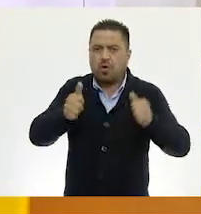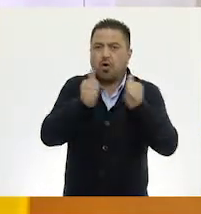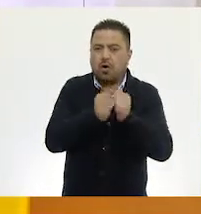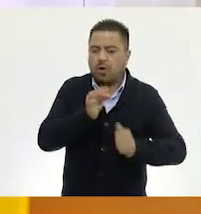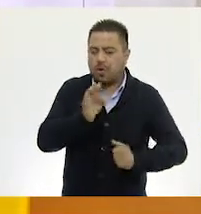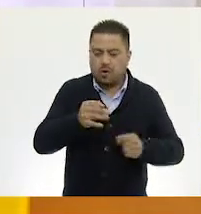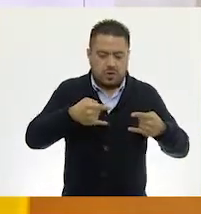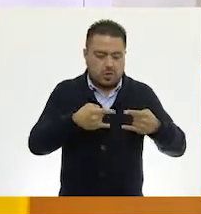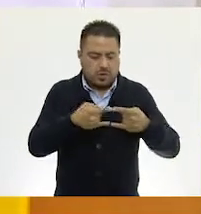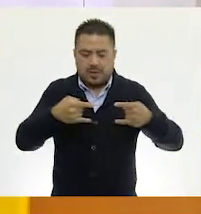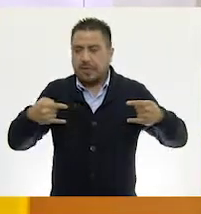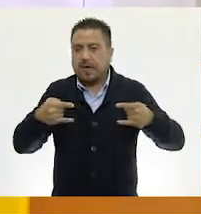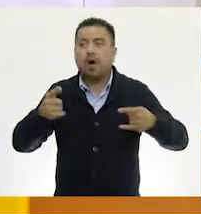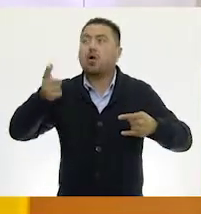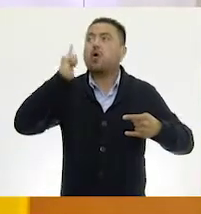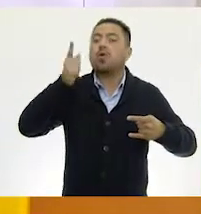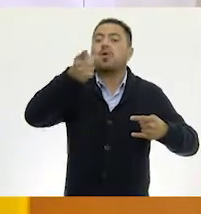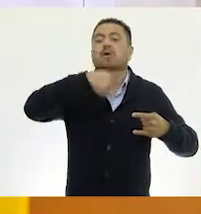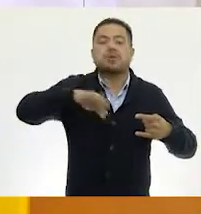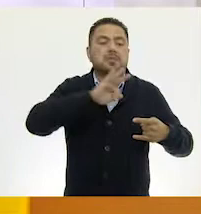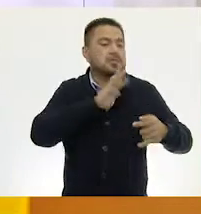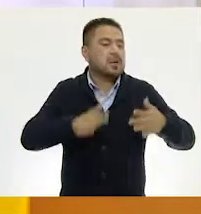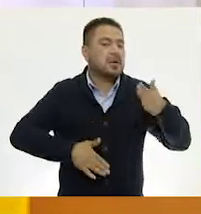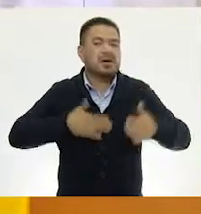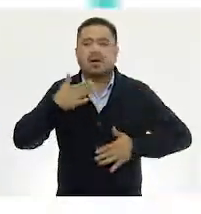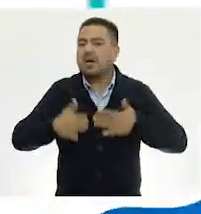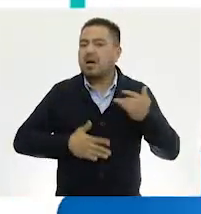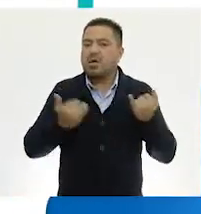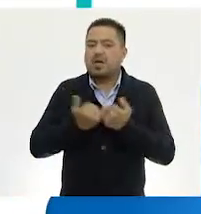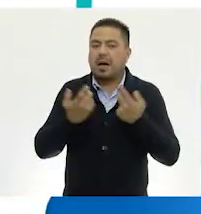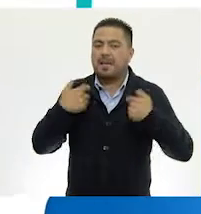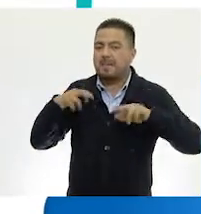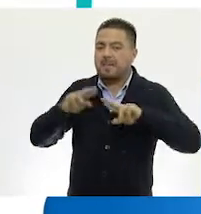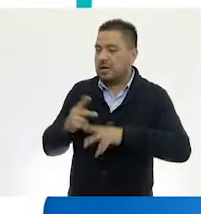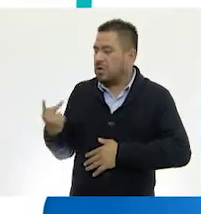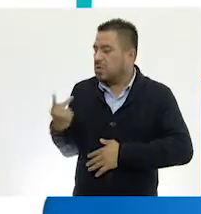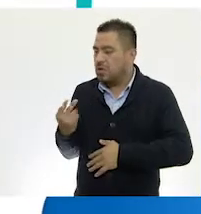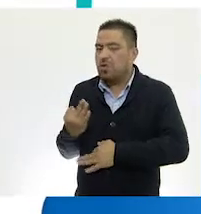monedas y billetes. Esperamos que lo hayan disfrutado tanto como nosotros.